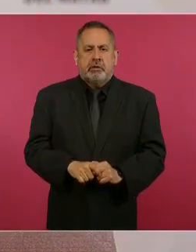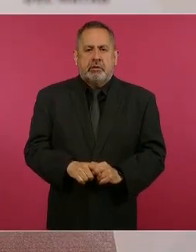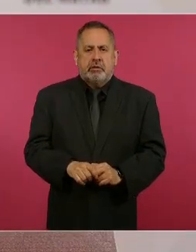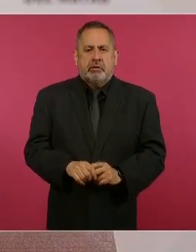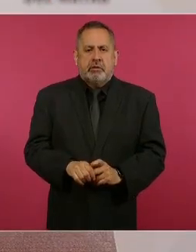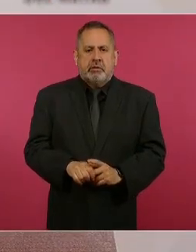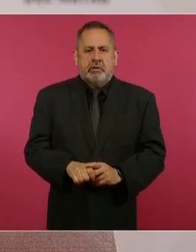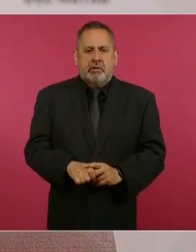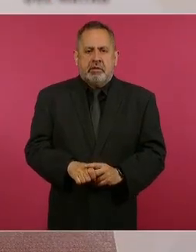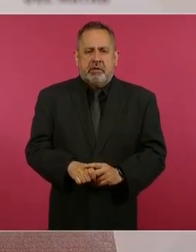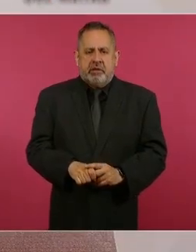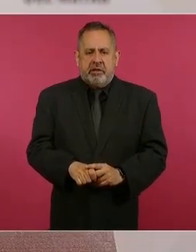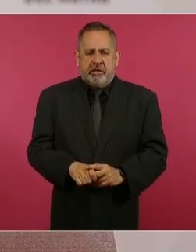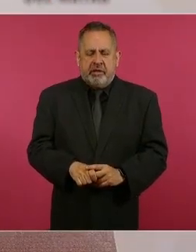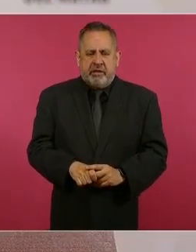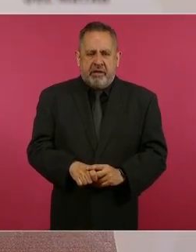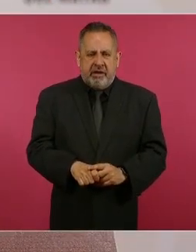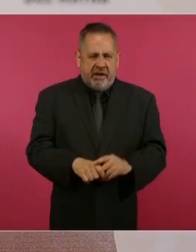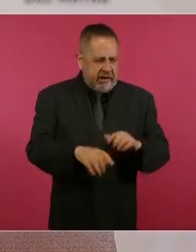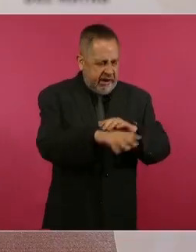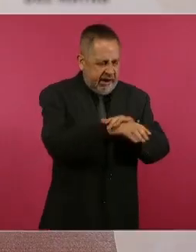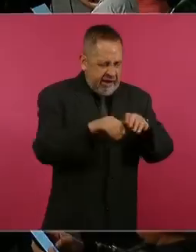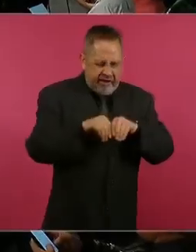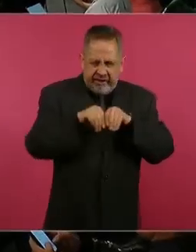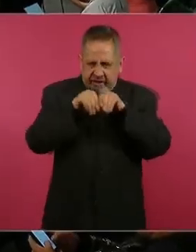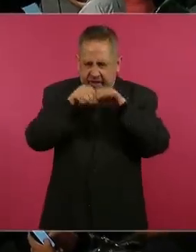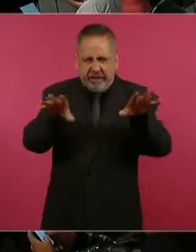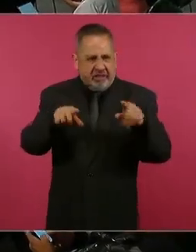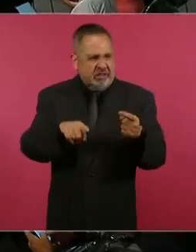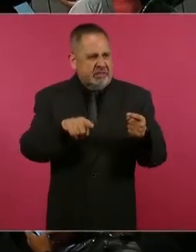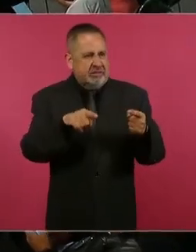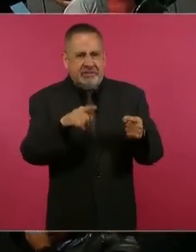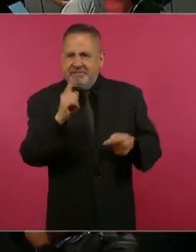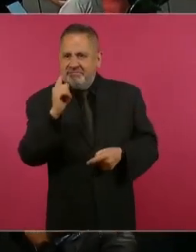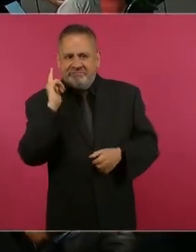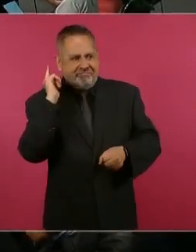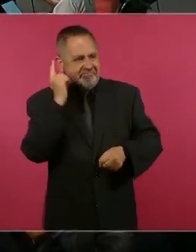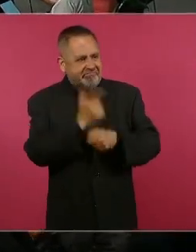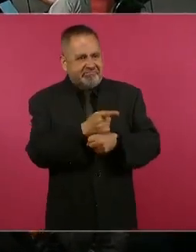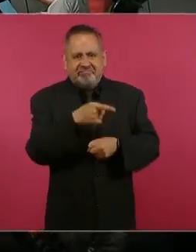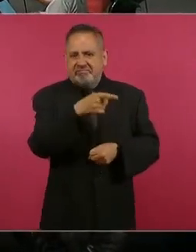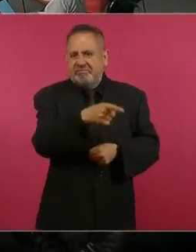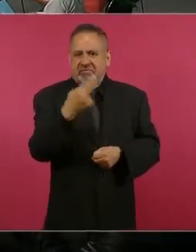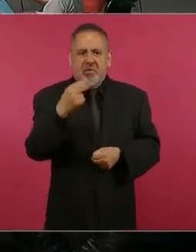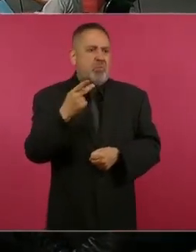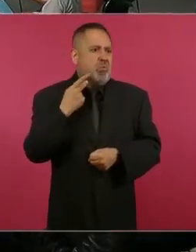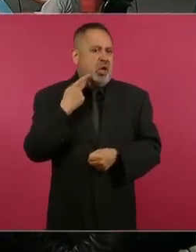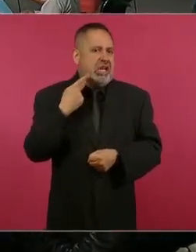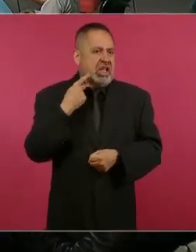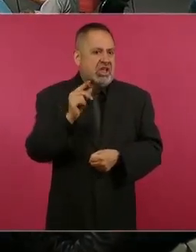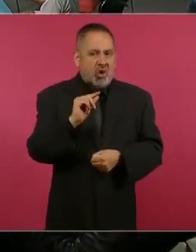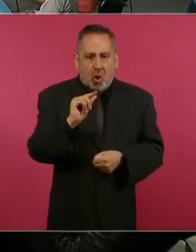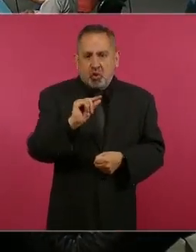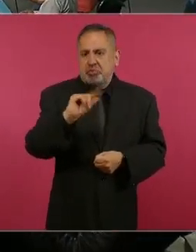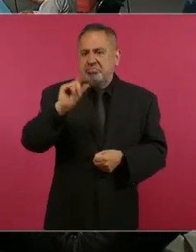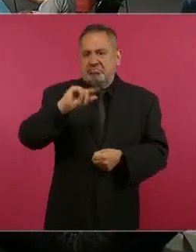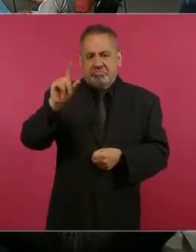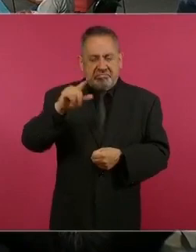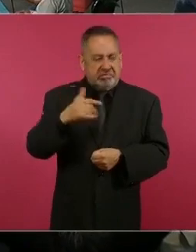eran políticos, sino en este caso jerarcas